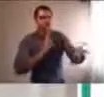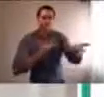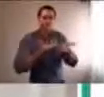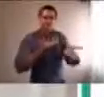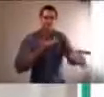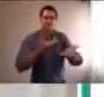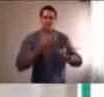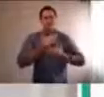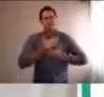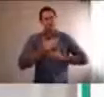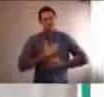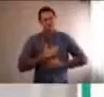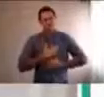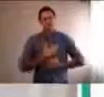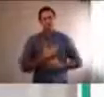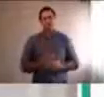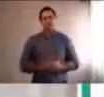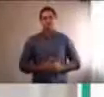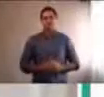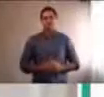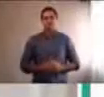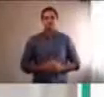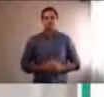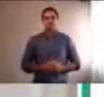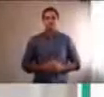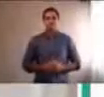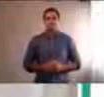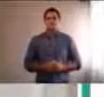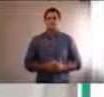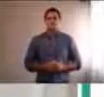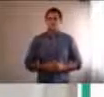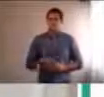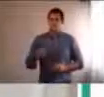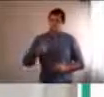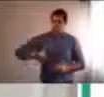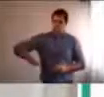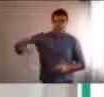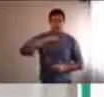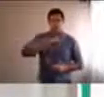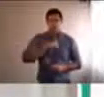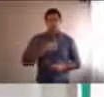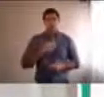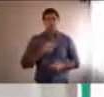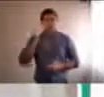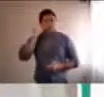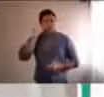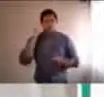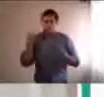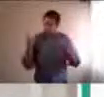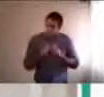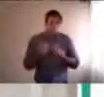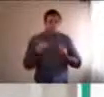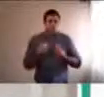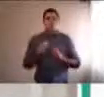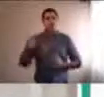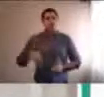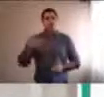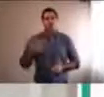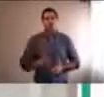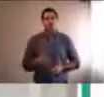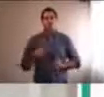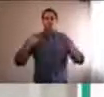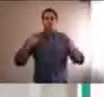Para eso, creo que una de las cosas que para nosotras, es muy, pero muy importante, tiene que ver con el espacio de diálogo.